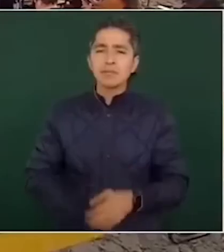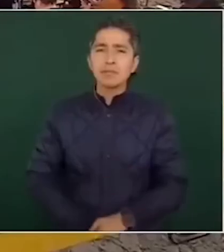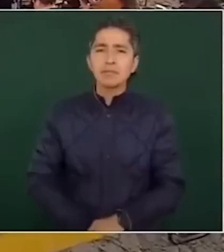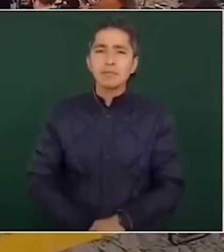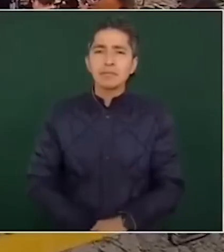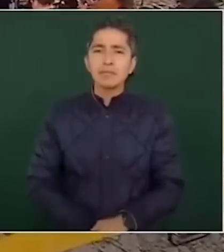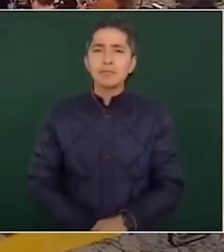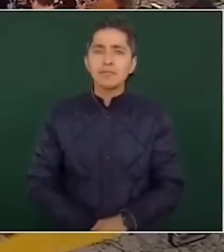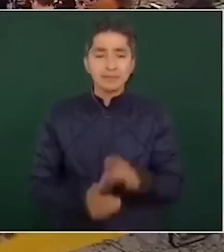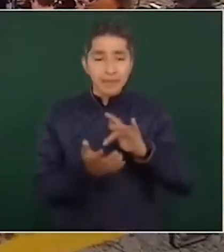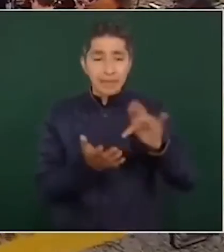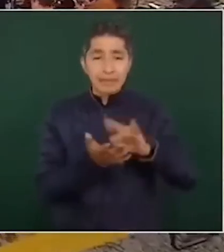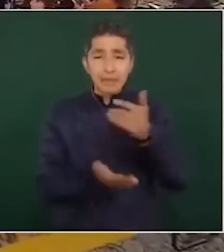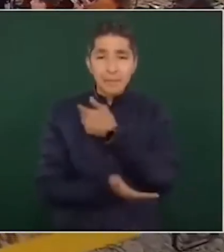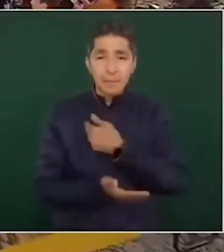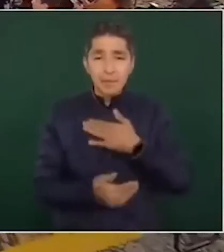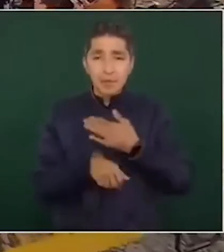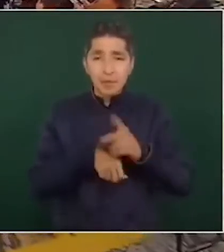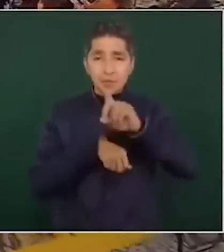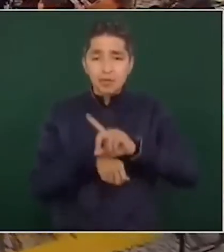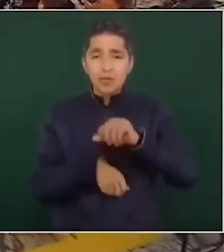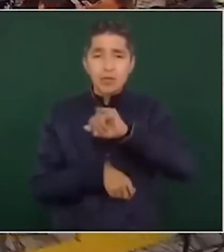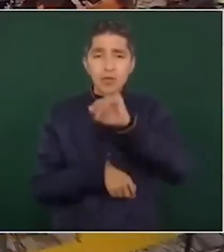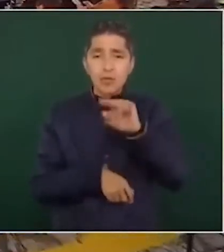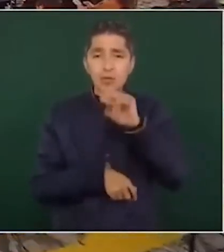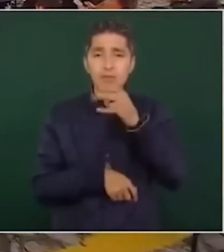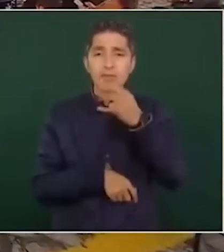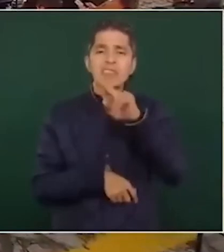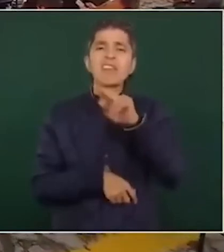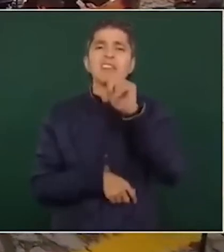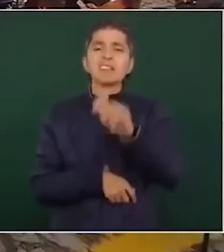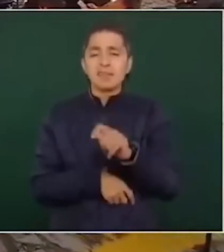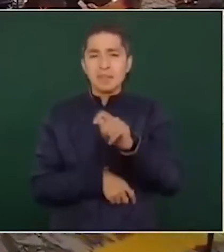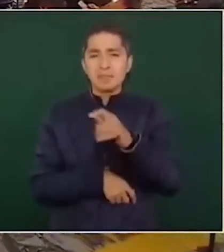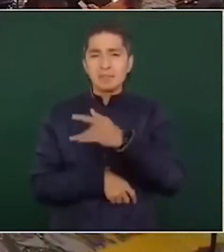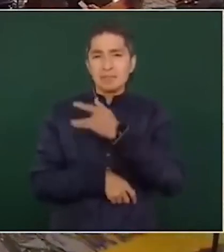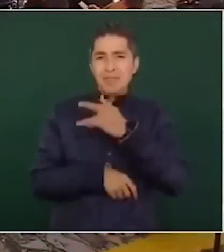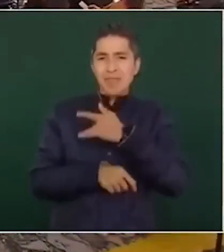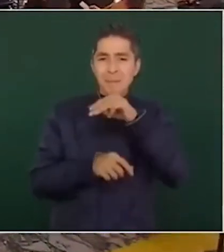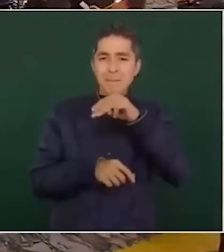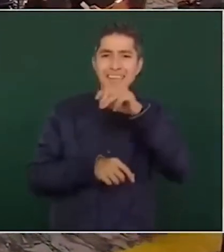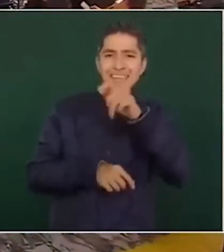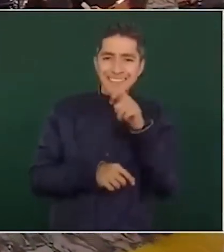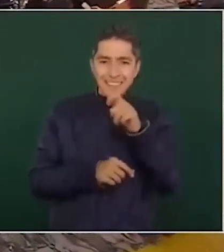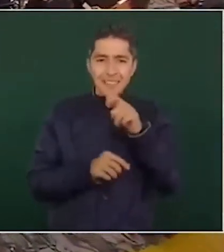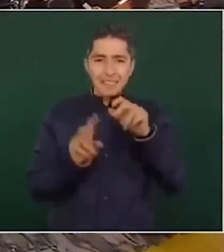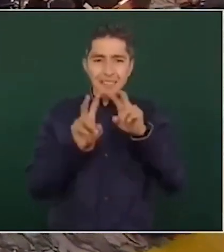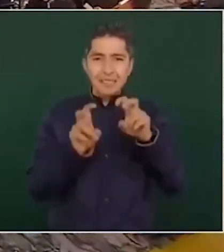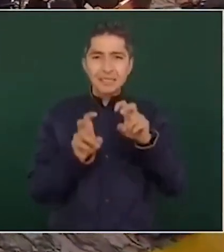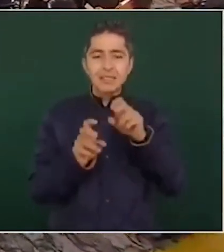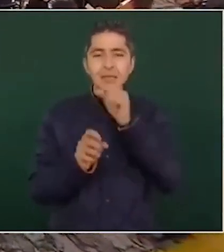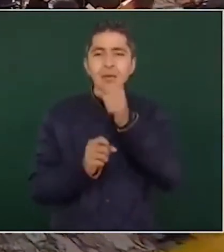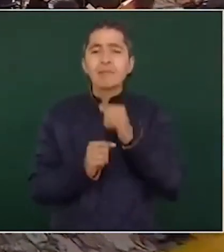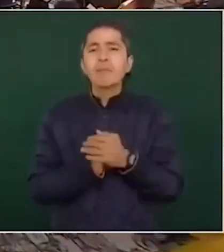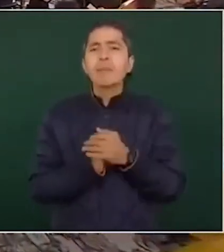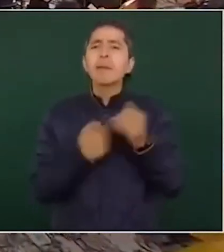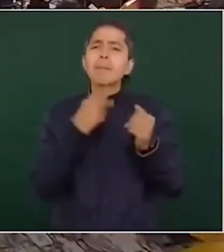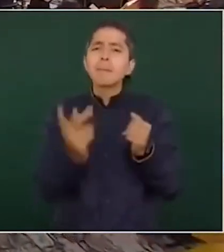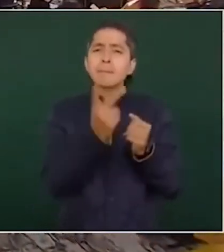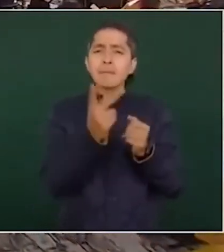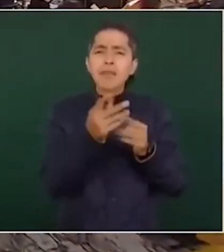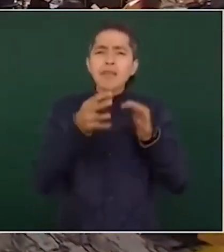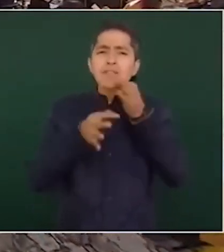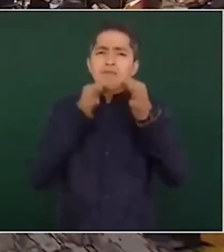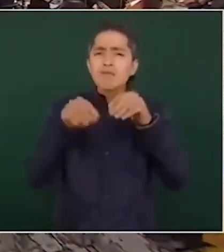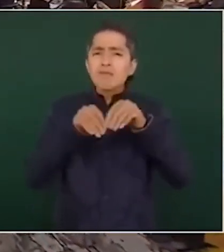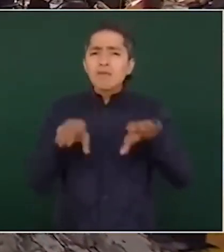AMLO lamenta la muerte de un normalista de Ayotzinapa en Guerrero y pide a la Fiscalía que atraiga el caso. El presidente Andrés Manuel López